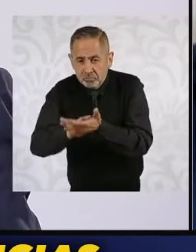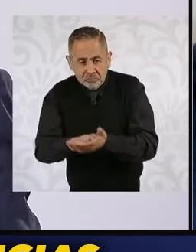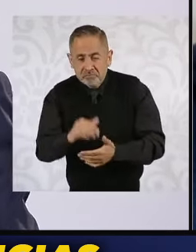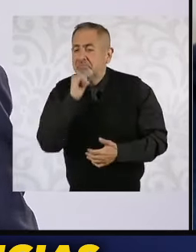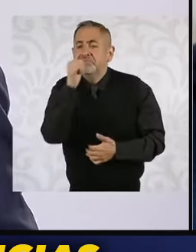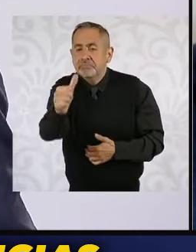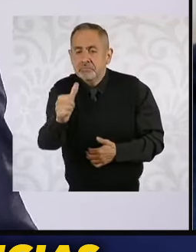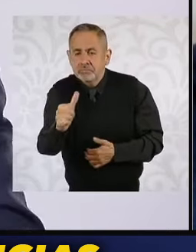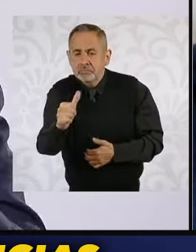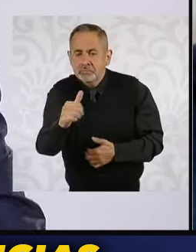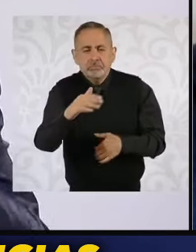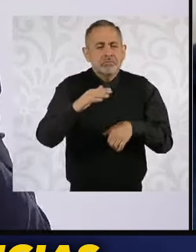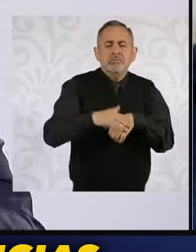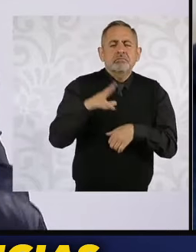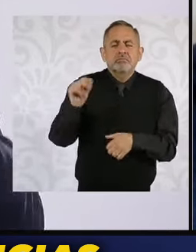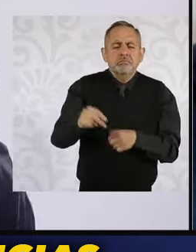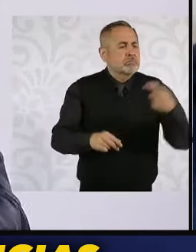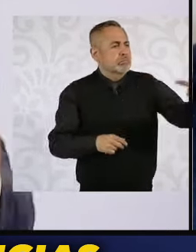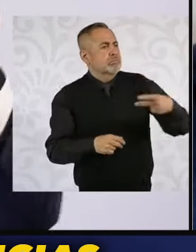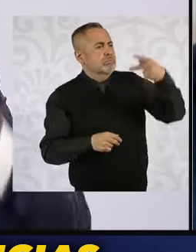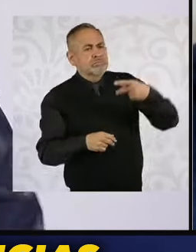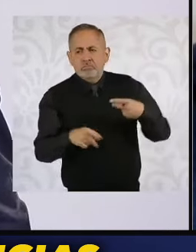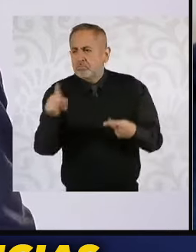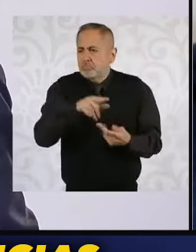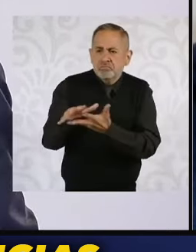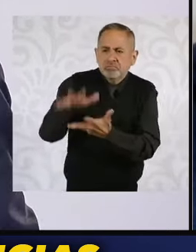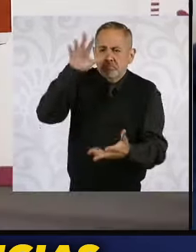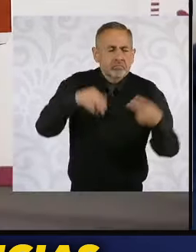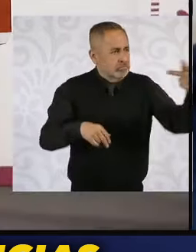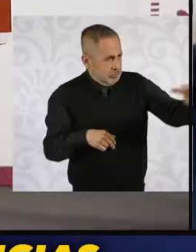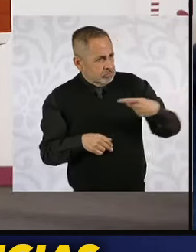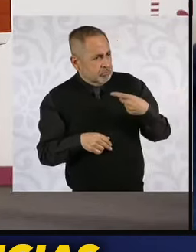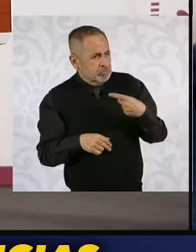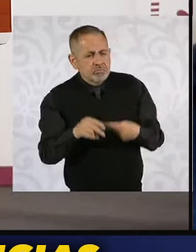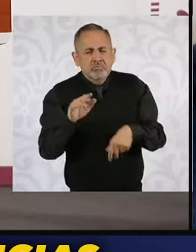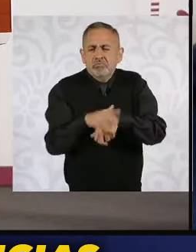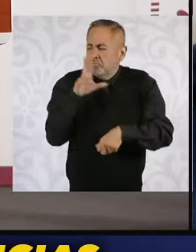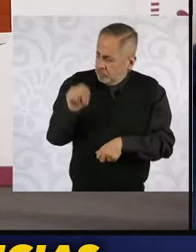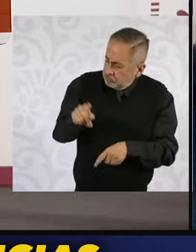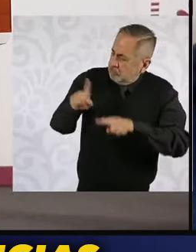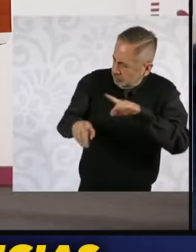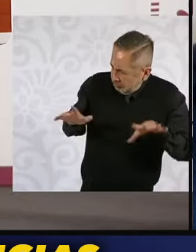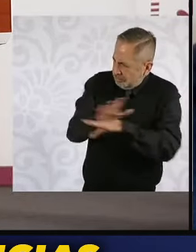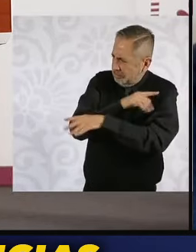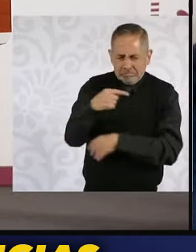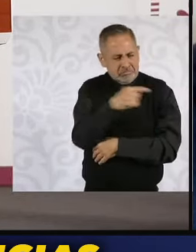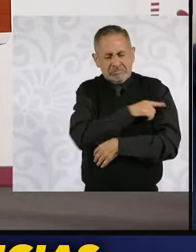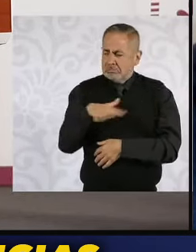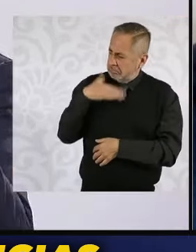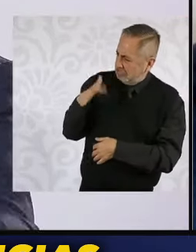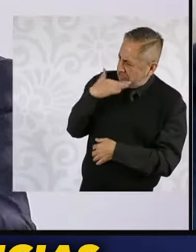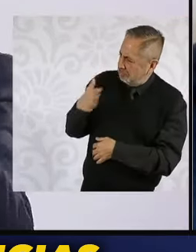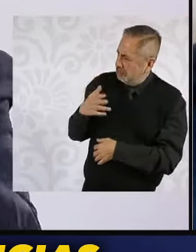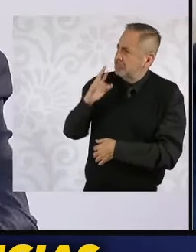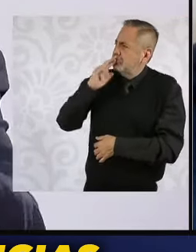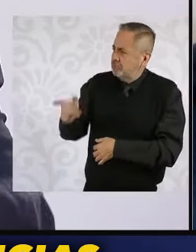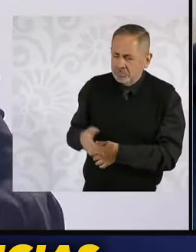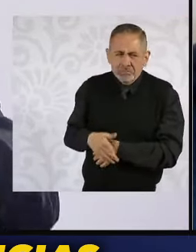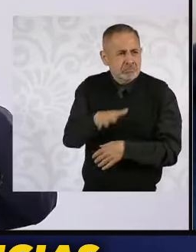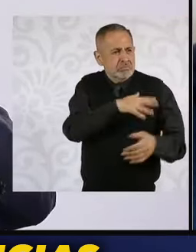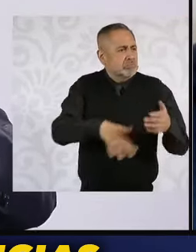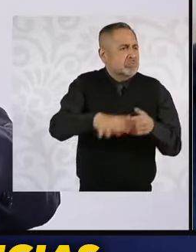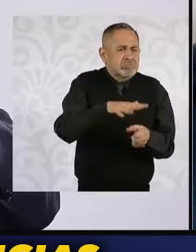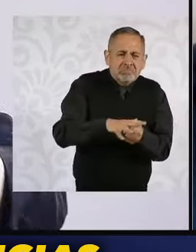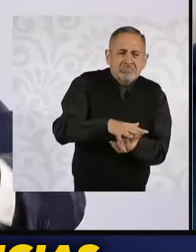reforman el Poder Judicial si tienen mayoría calificada? ¿Por qué no han hecho una reforma si más de la mitad de los jueces